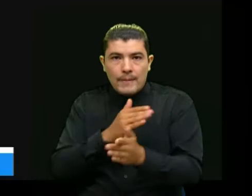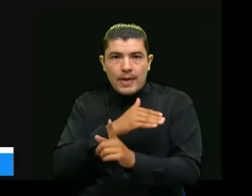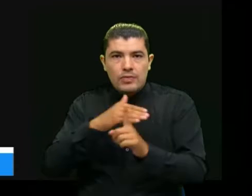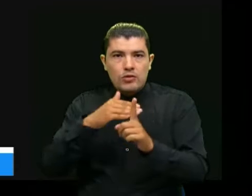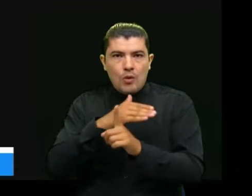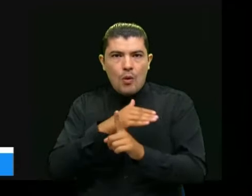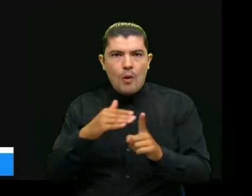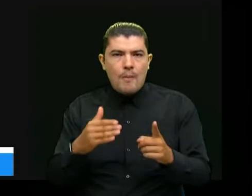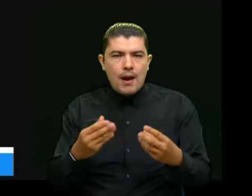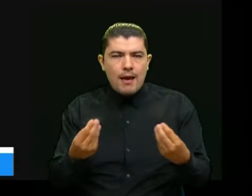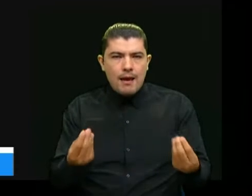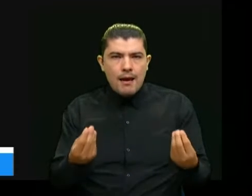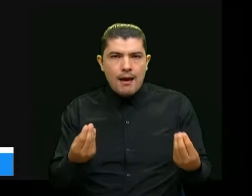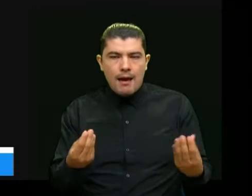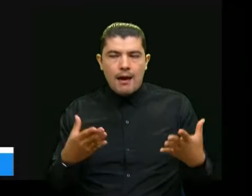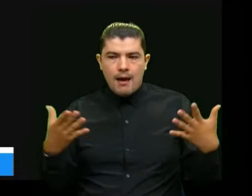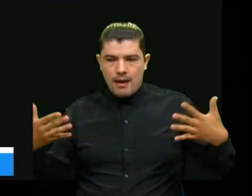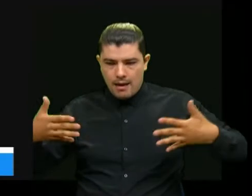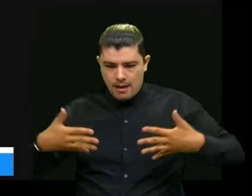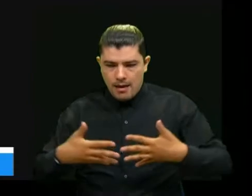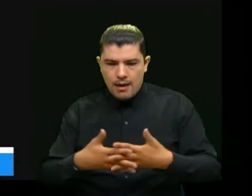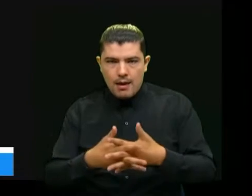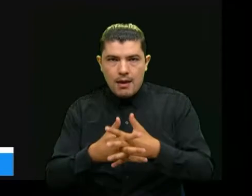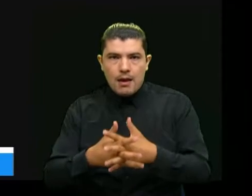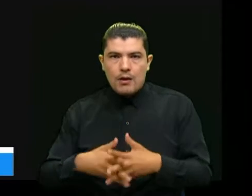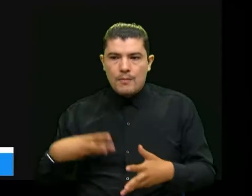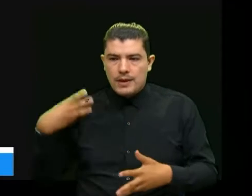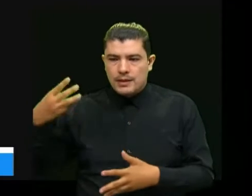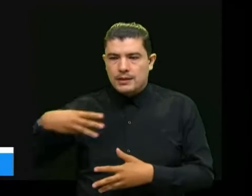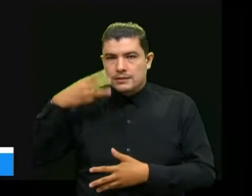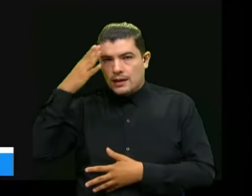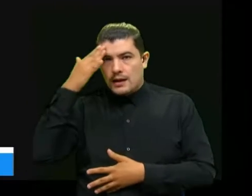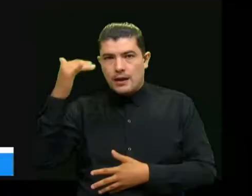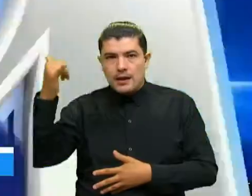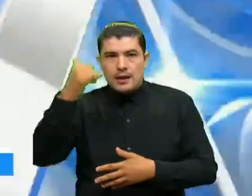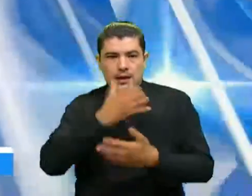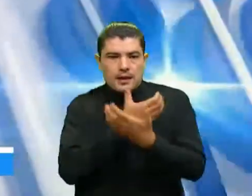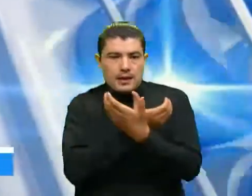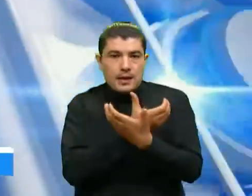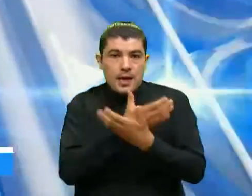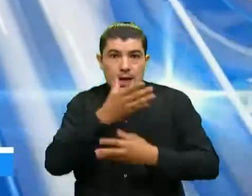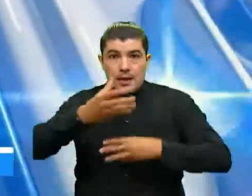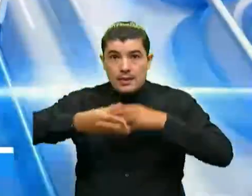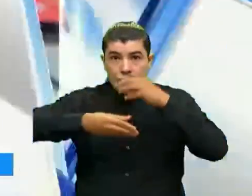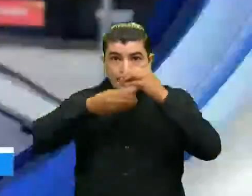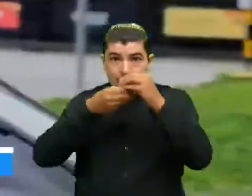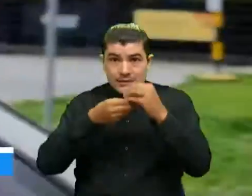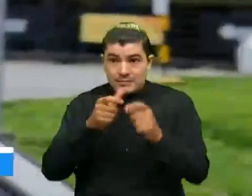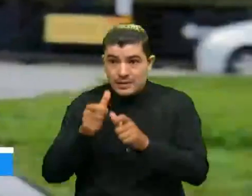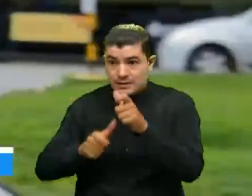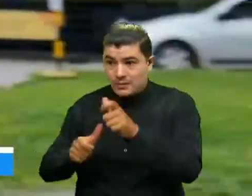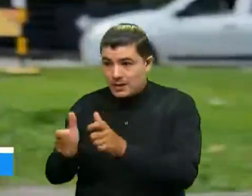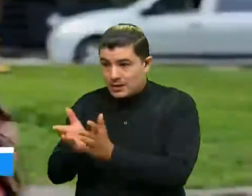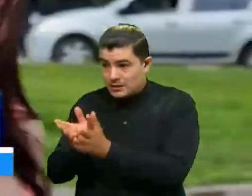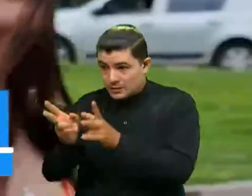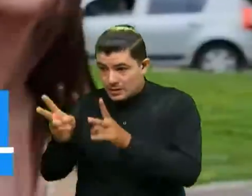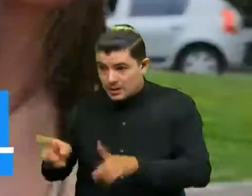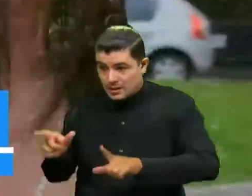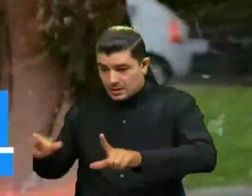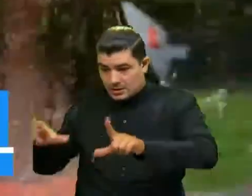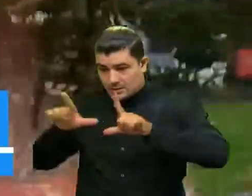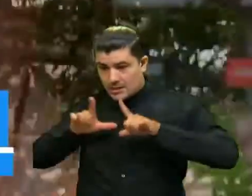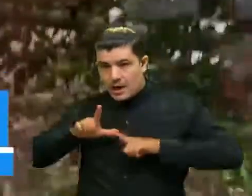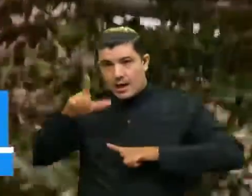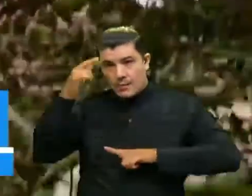desarrollos académicos científicos y sobre todo el posicionamiento de nuestros egresados a nivel nacional e